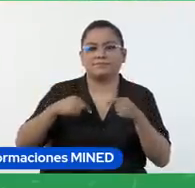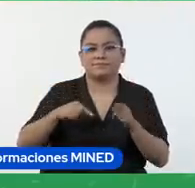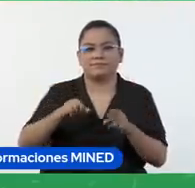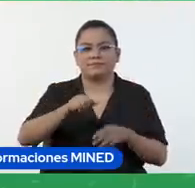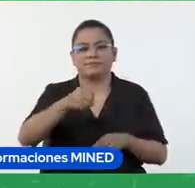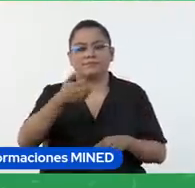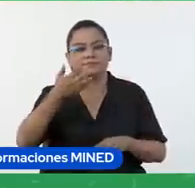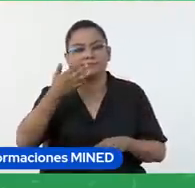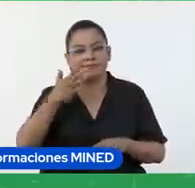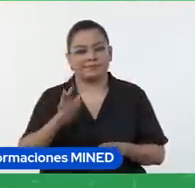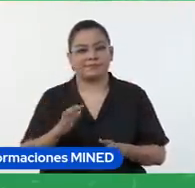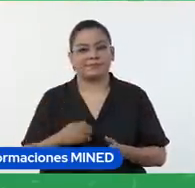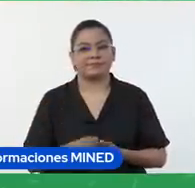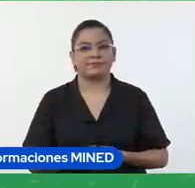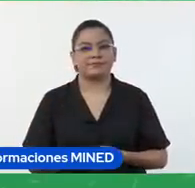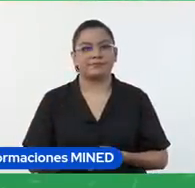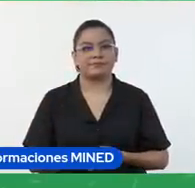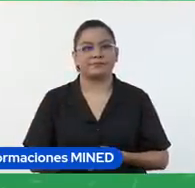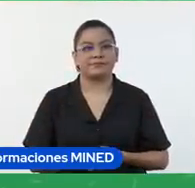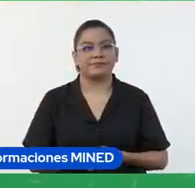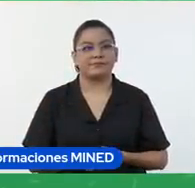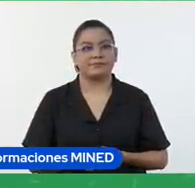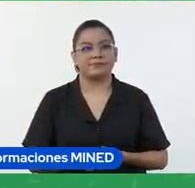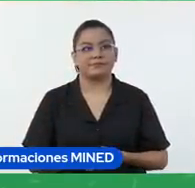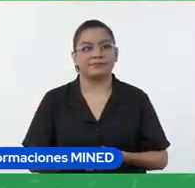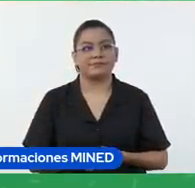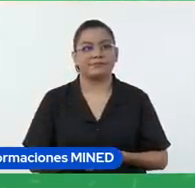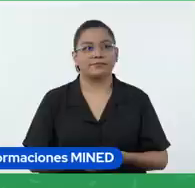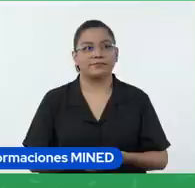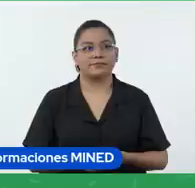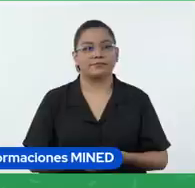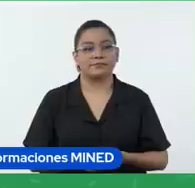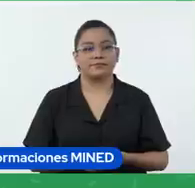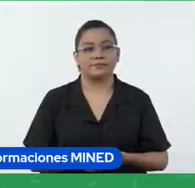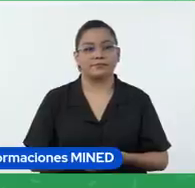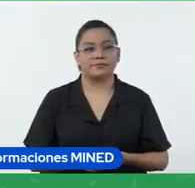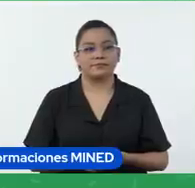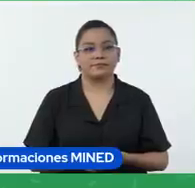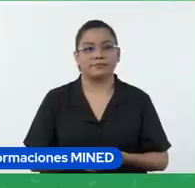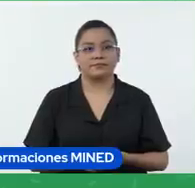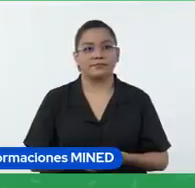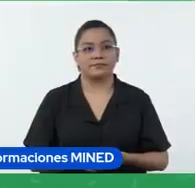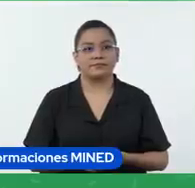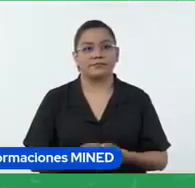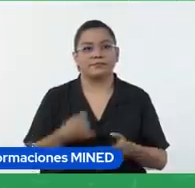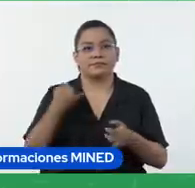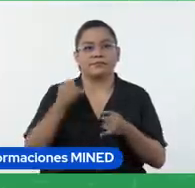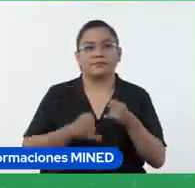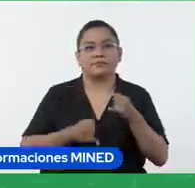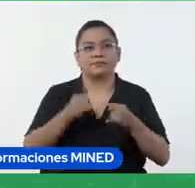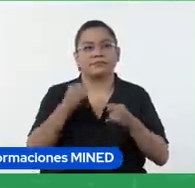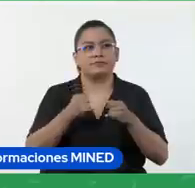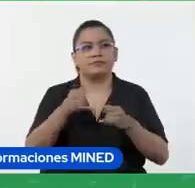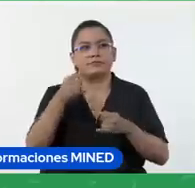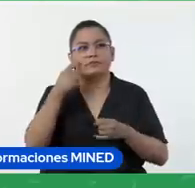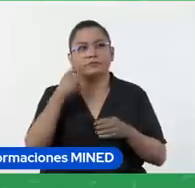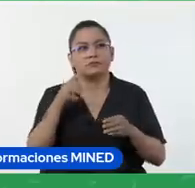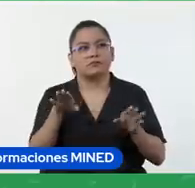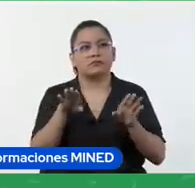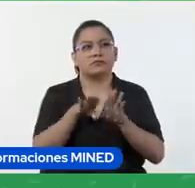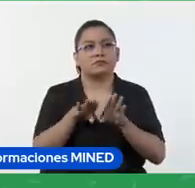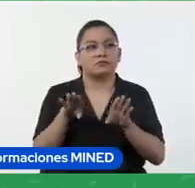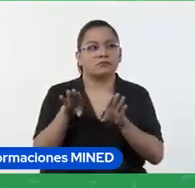ejemplo esto era entonces formularios voy a cerrar formularios voy a cerrar